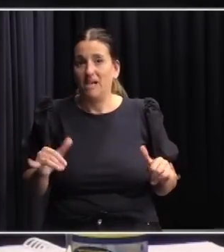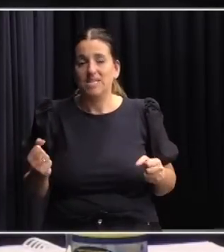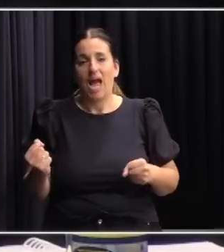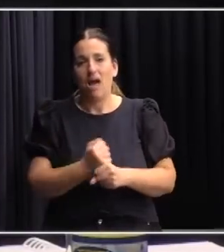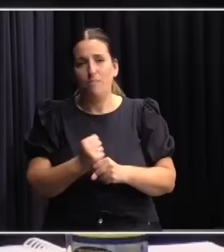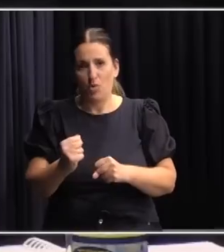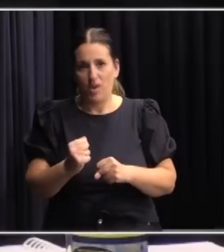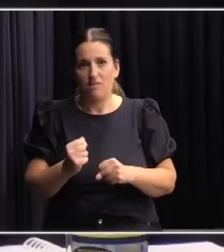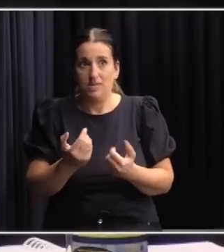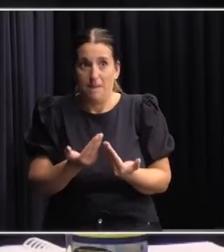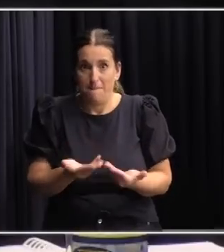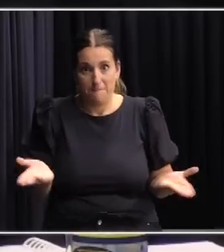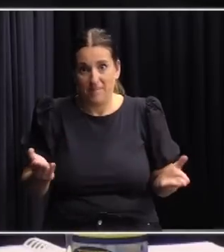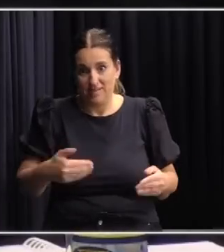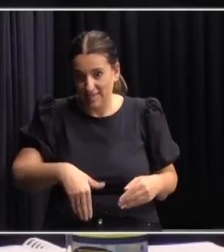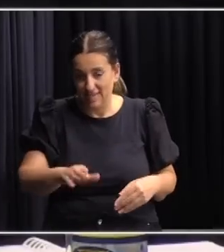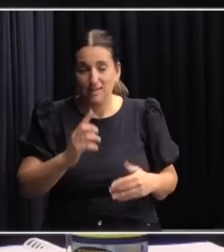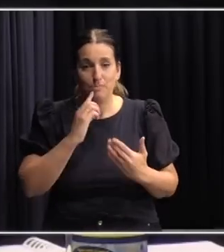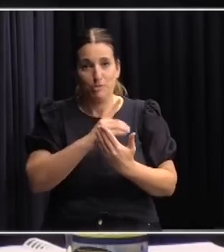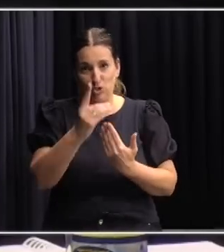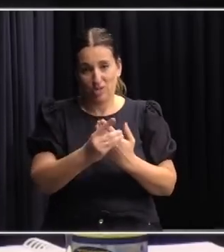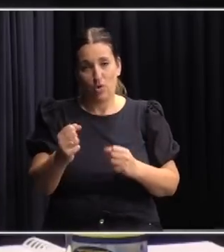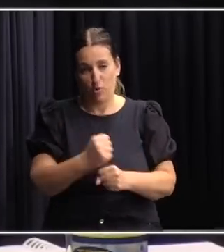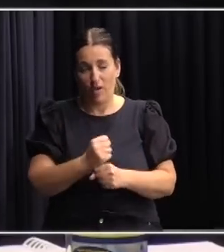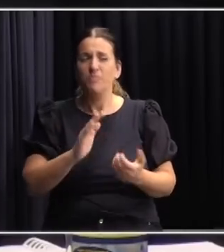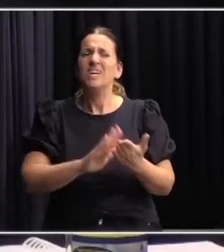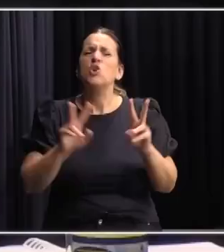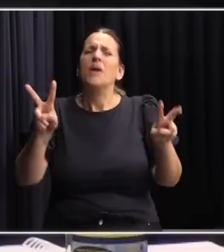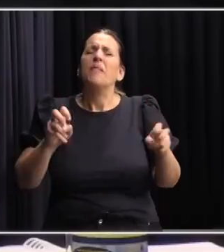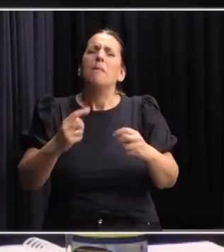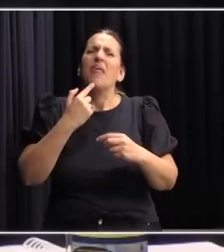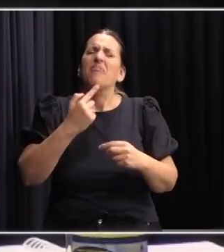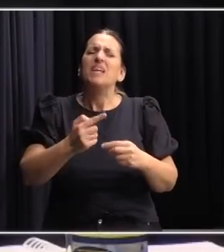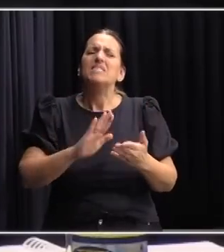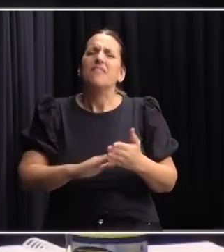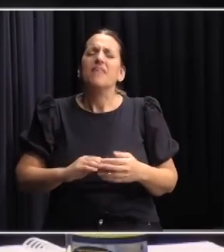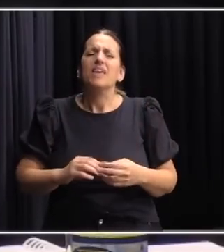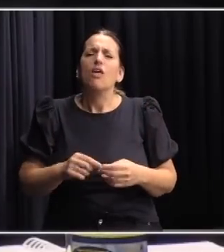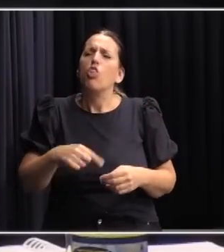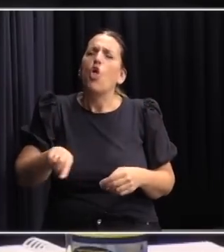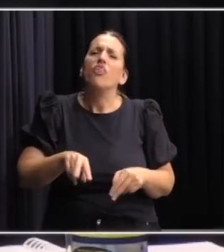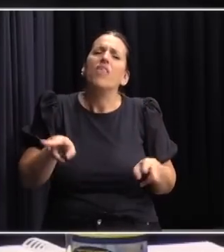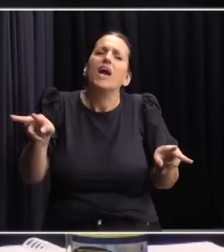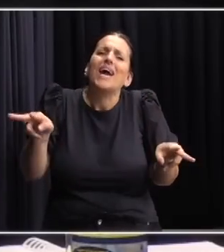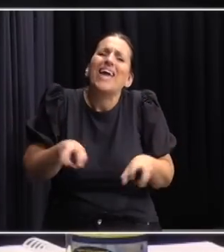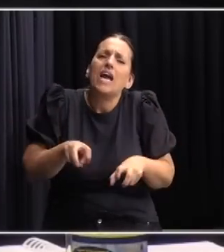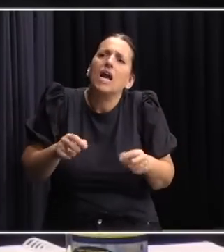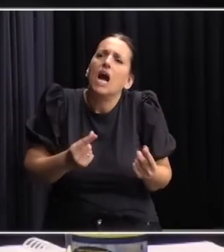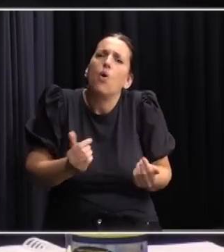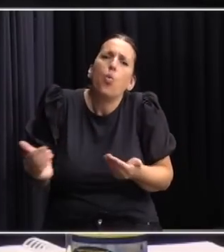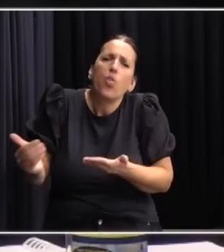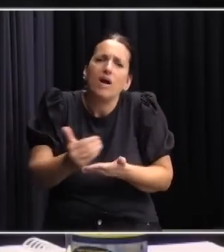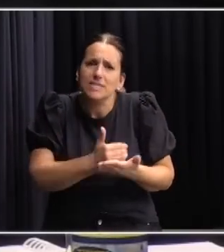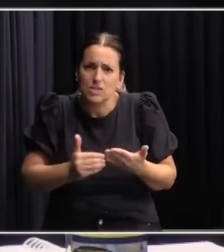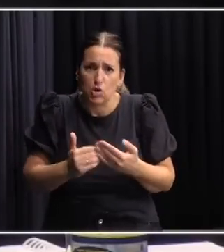apruebe la vigencia del proyecto sobre el tema de incrementar recursos destinados al